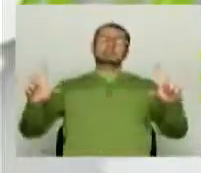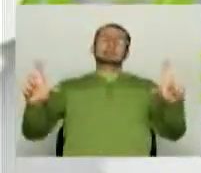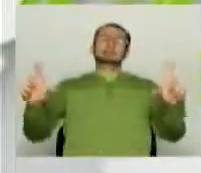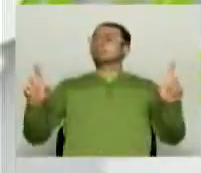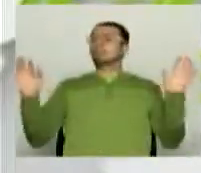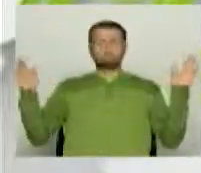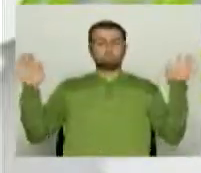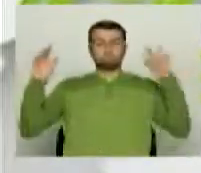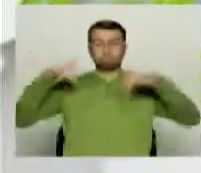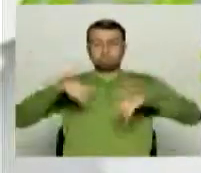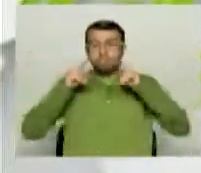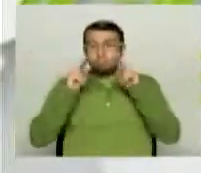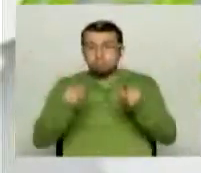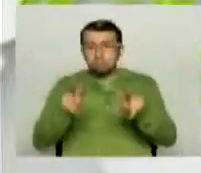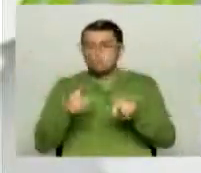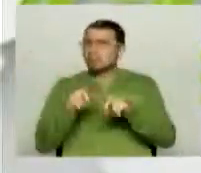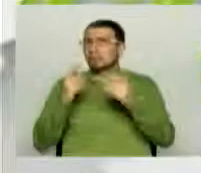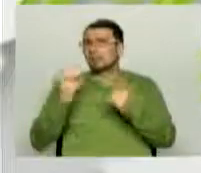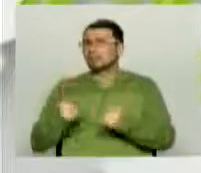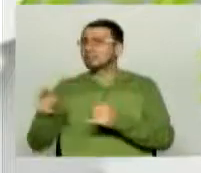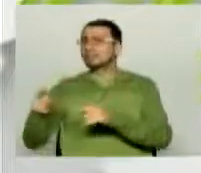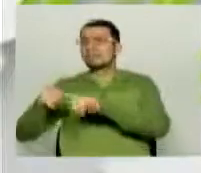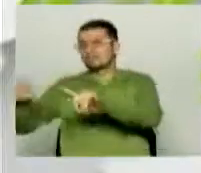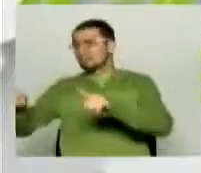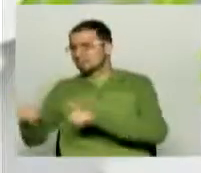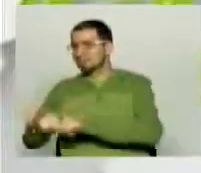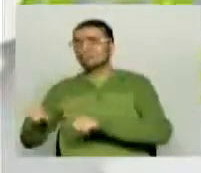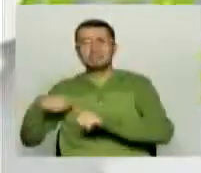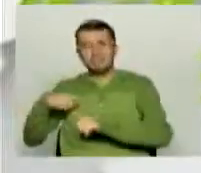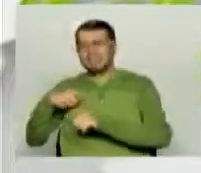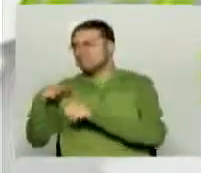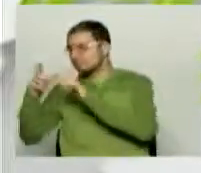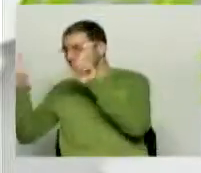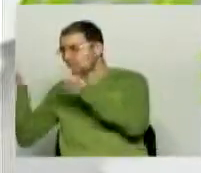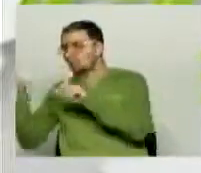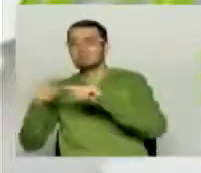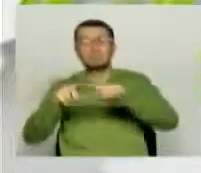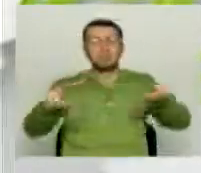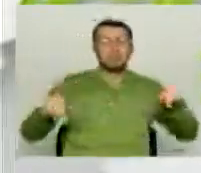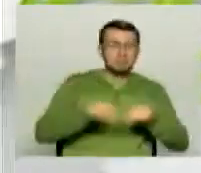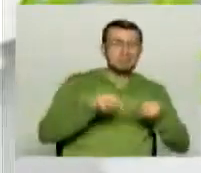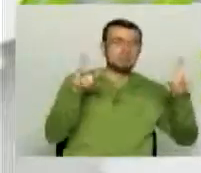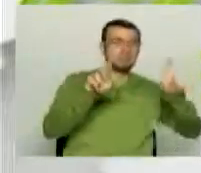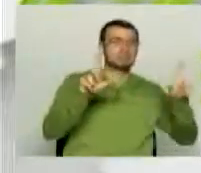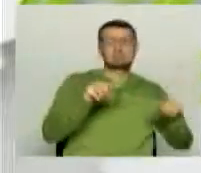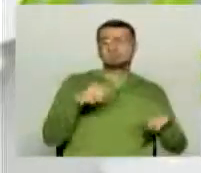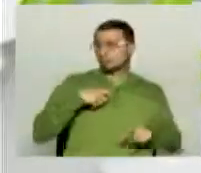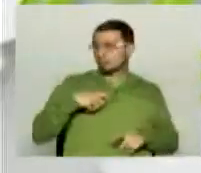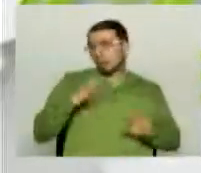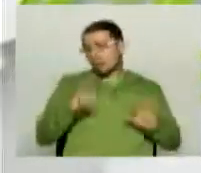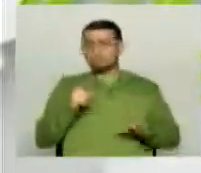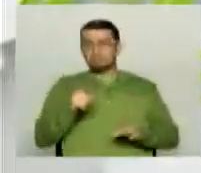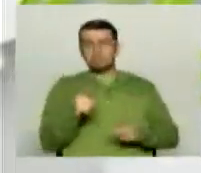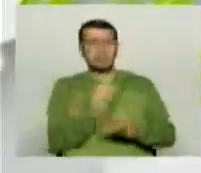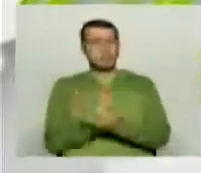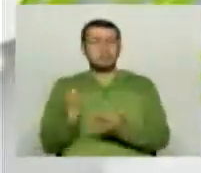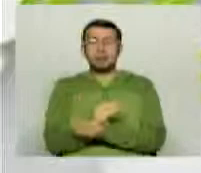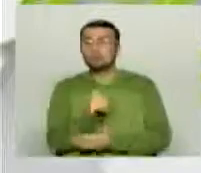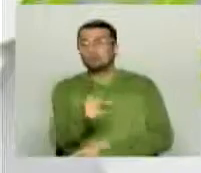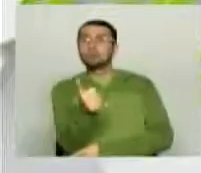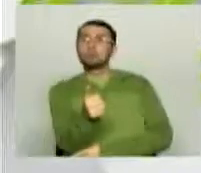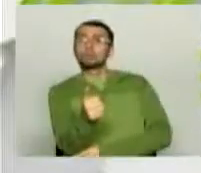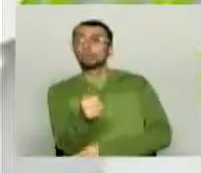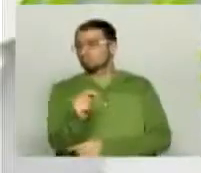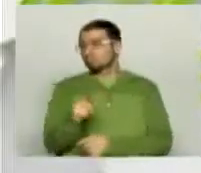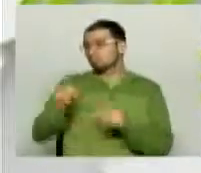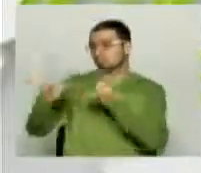ahorita cada integrante de la familia tiene un televisor en su pieza, de manera que yo no creo que sea inconveniente que el señor tenga su televisor allá donde